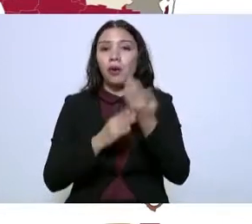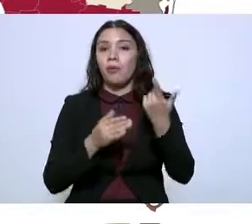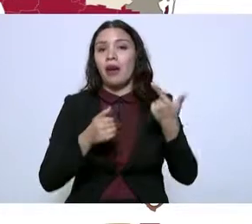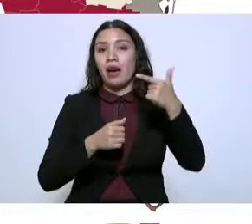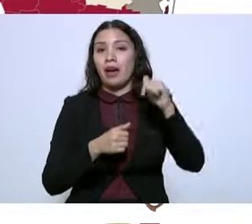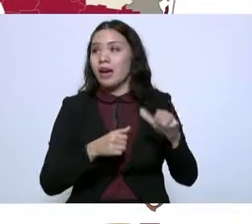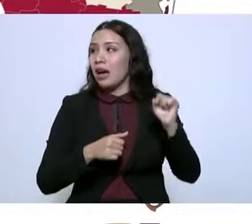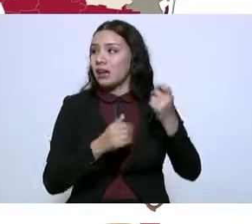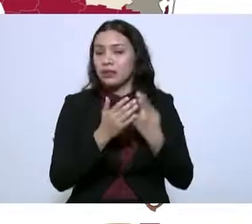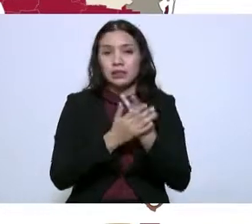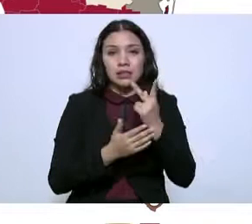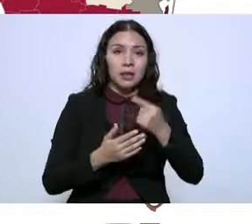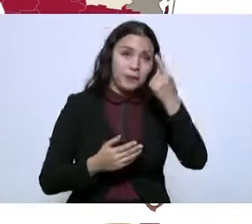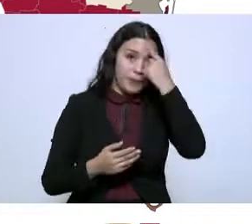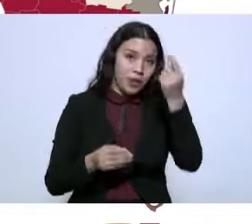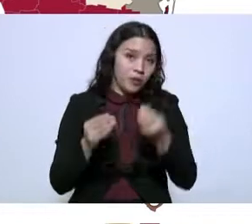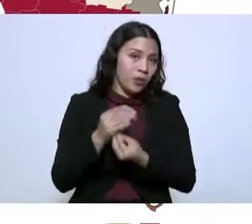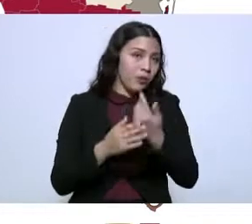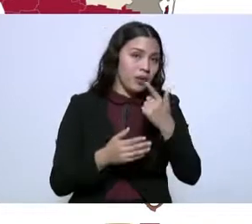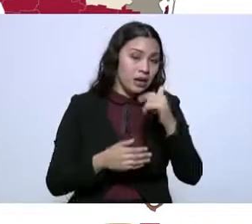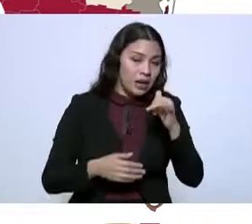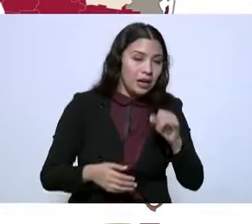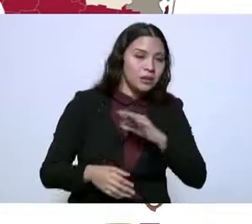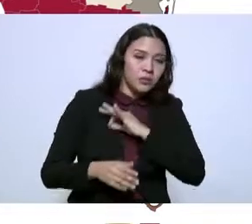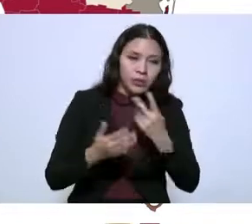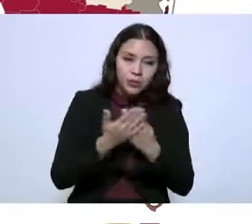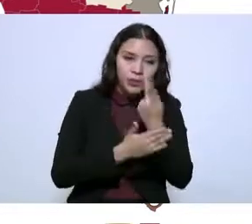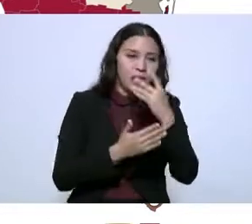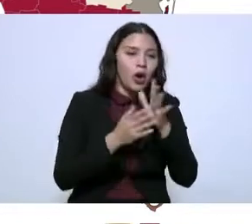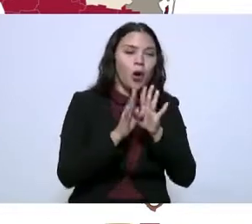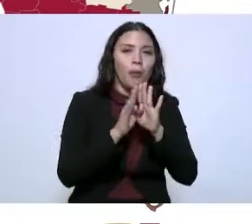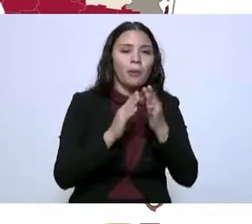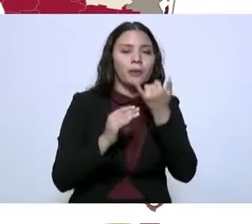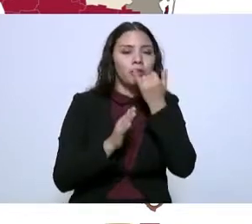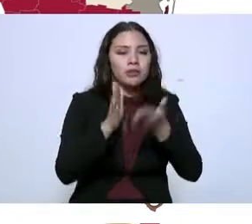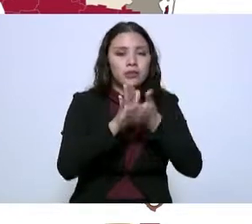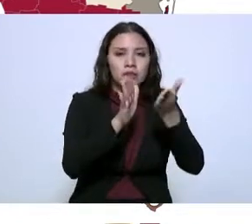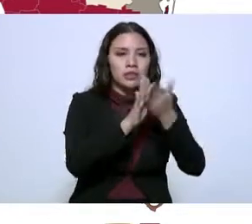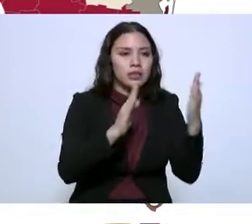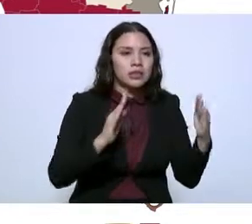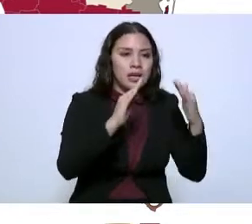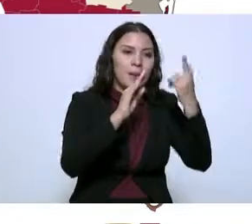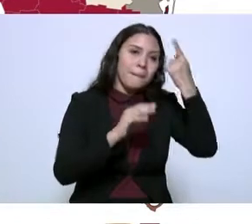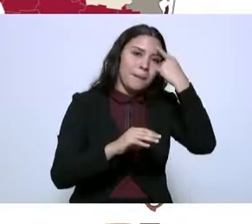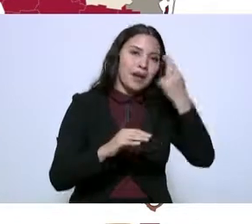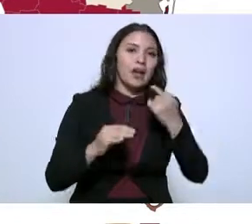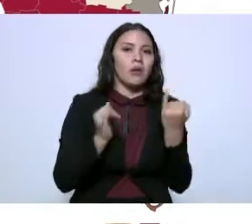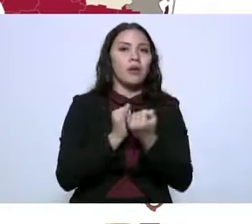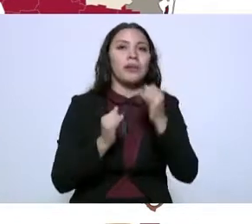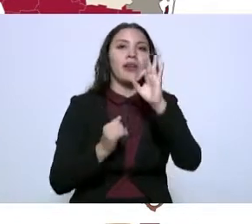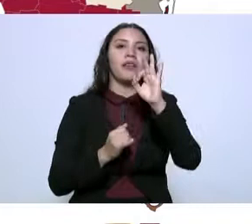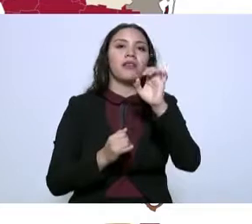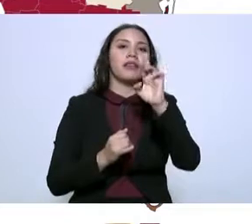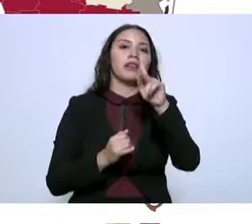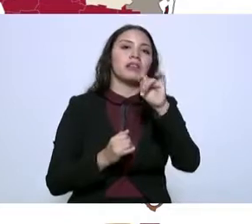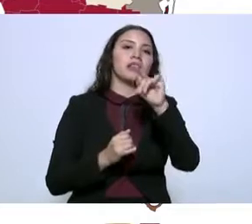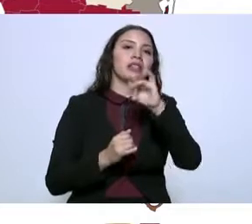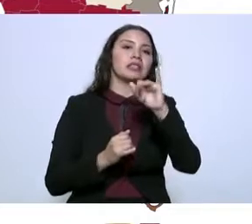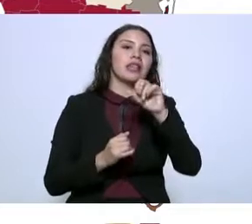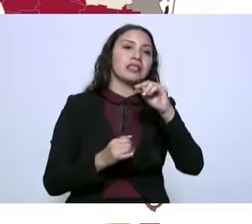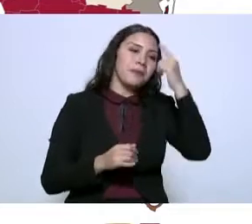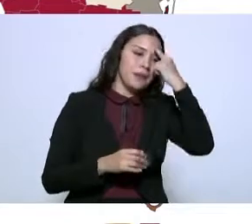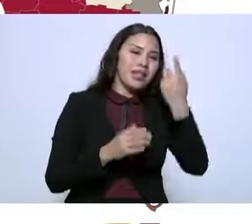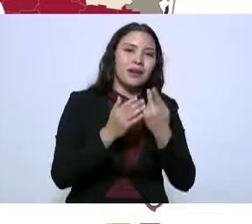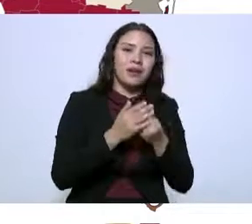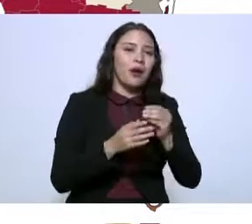y también un gran recurso de gas, el poder desarrollar, y se comentó, una planta de fertilizantes y que eso volviera